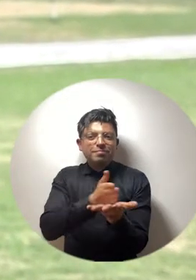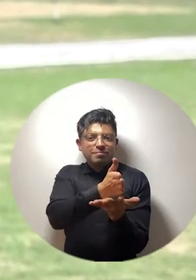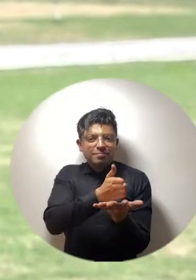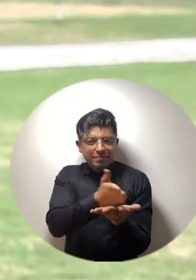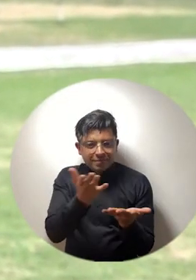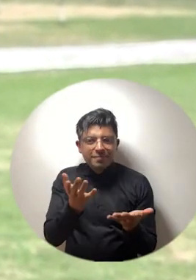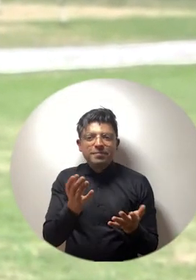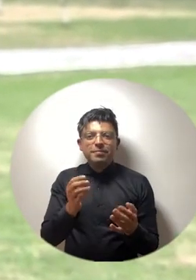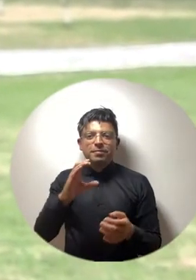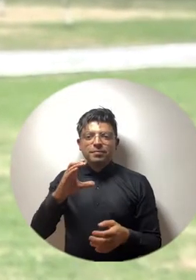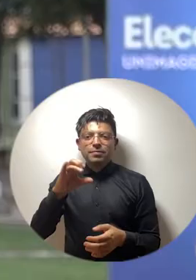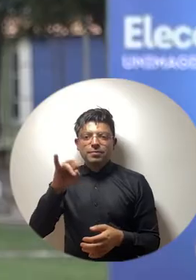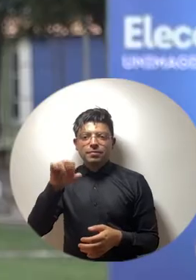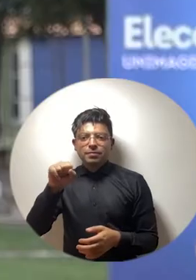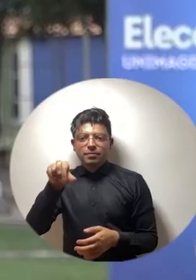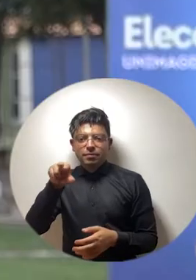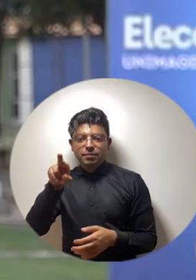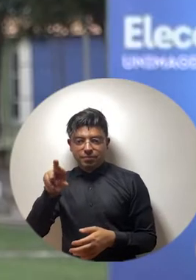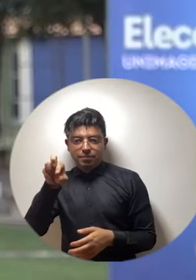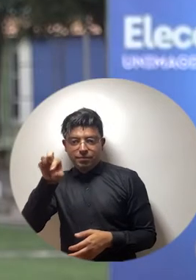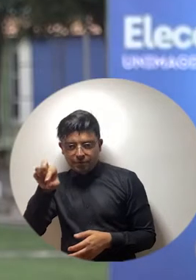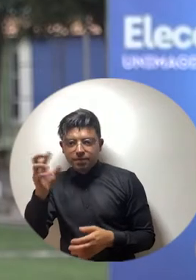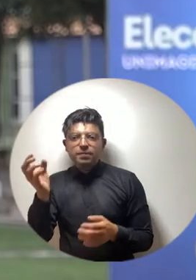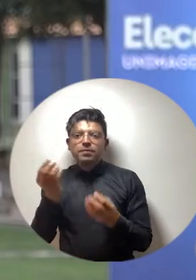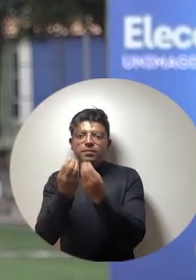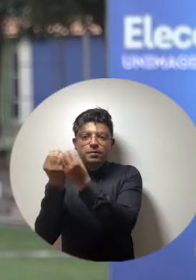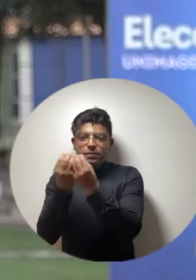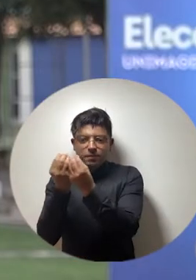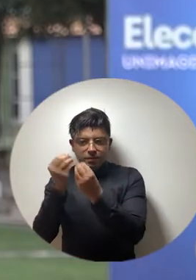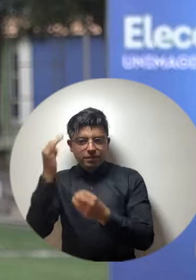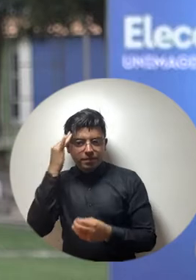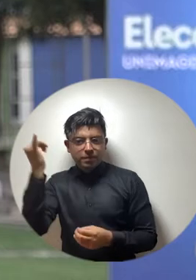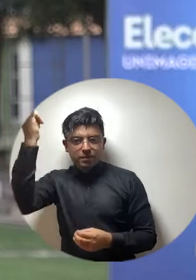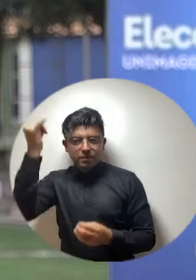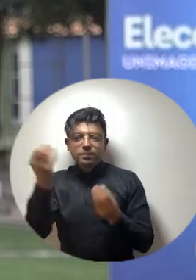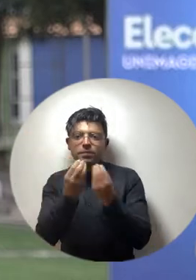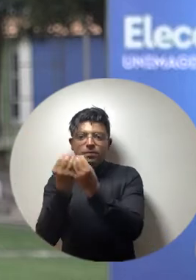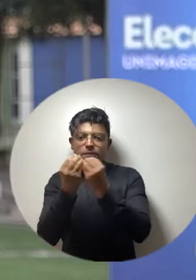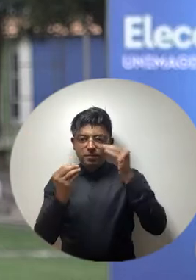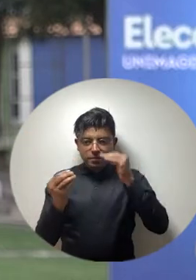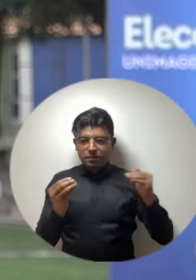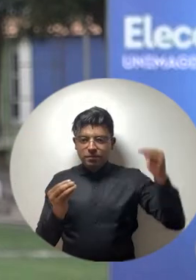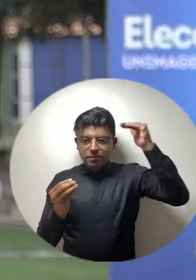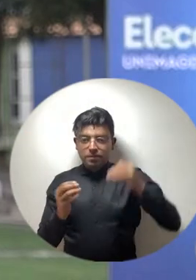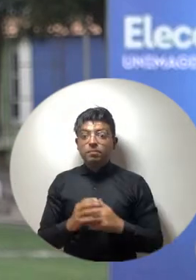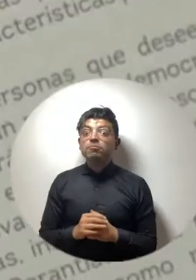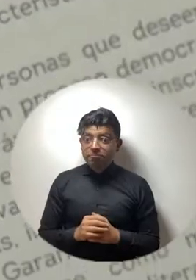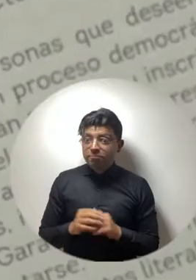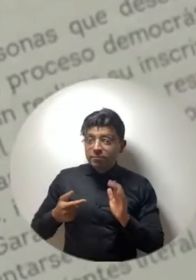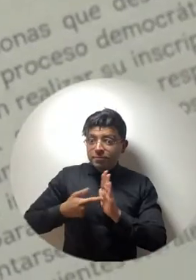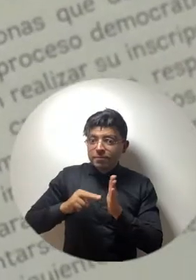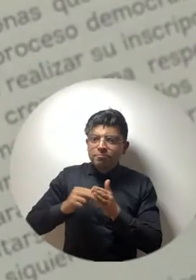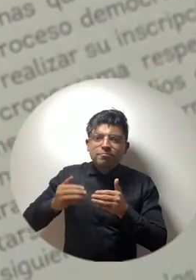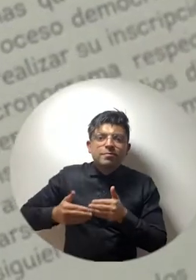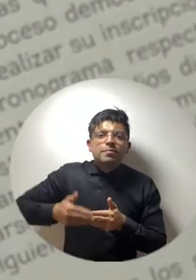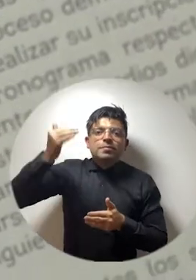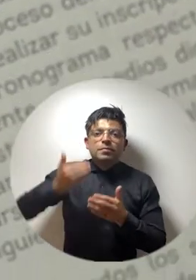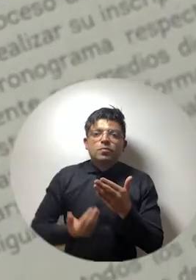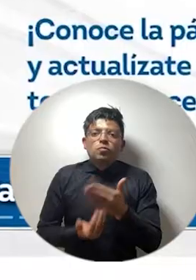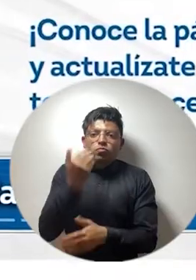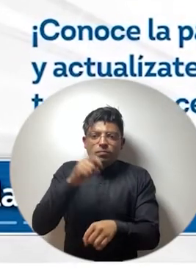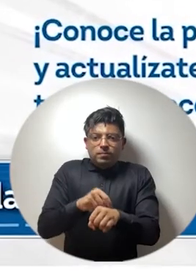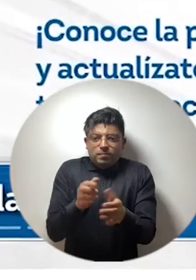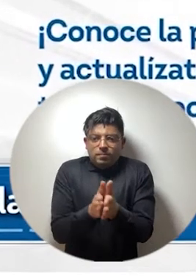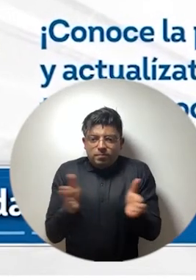los programas CIARP. Lo que significa que iniciaremos una nueva etapa que es el sorteo de los candidatos que se encuentran